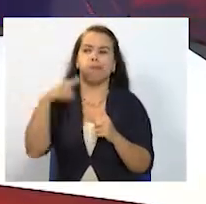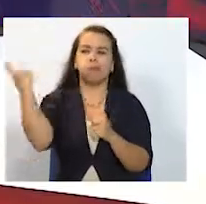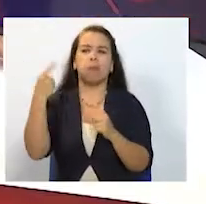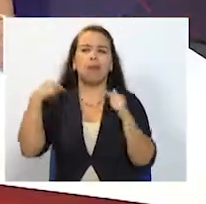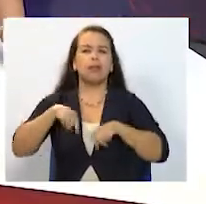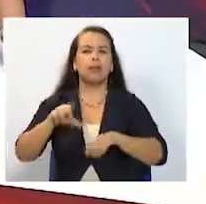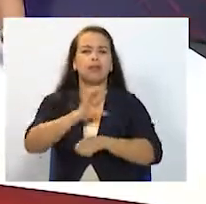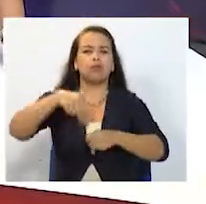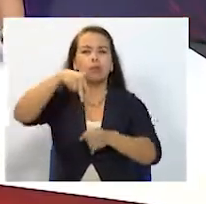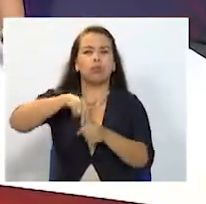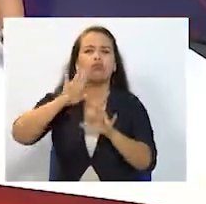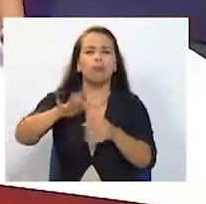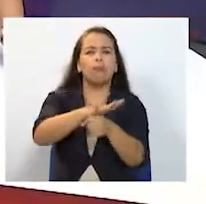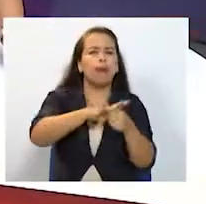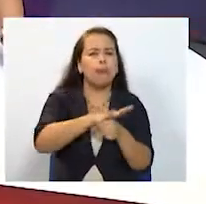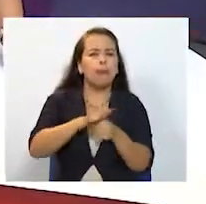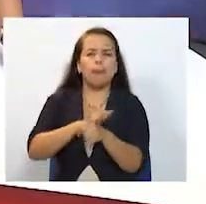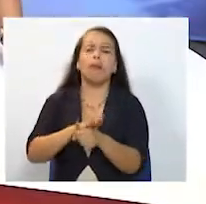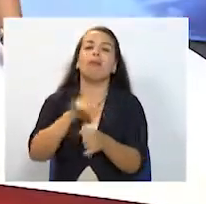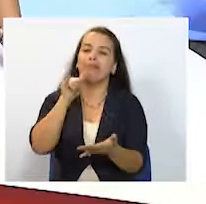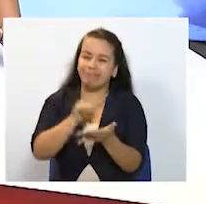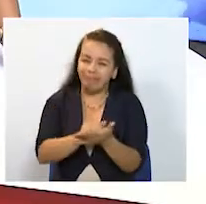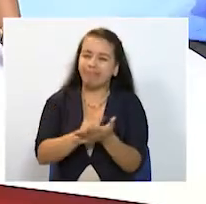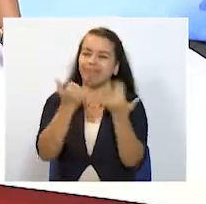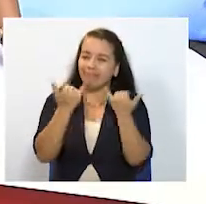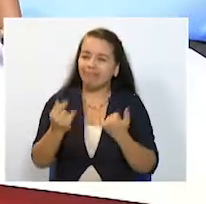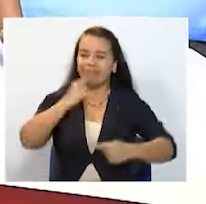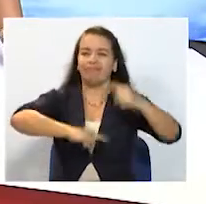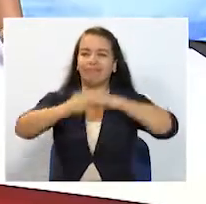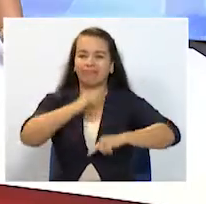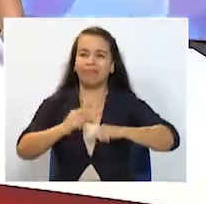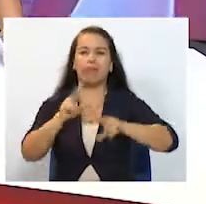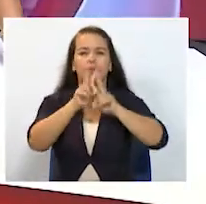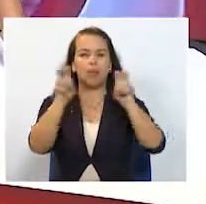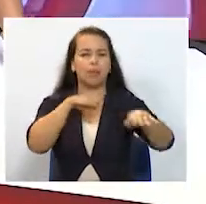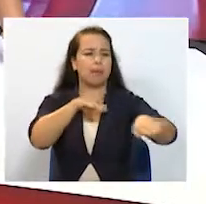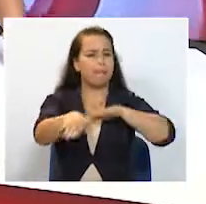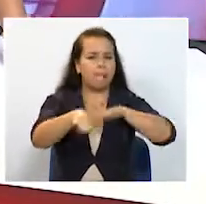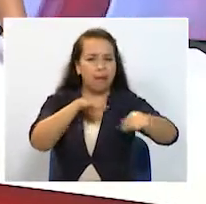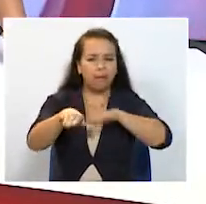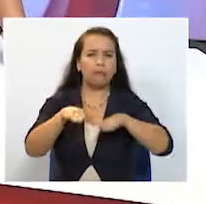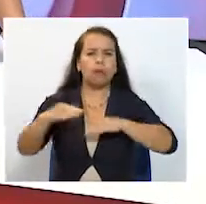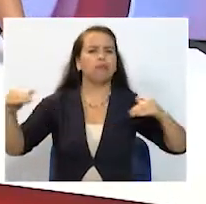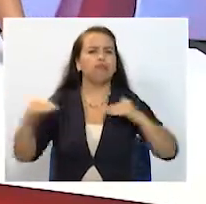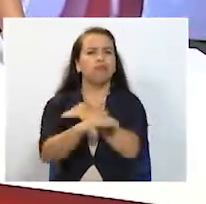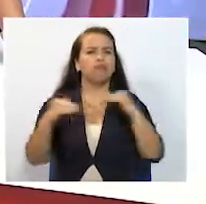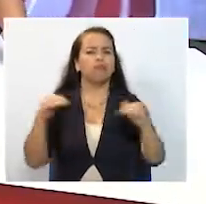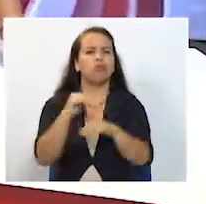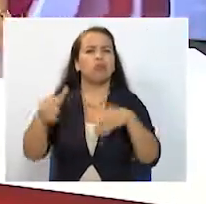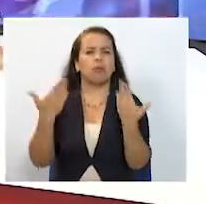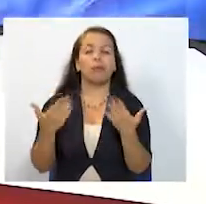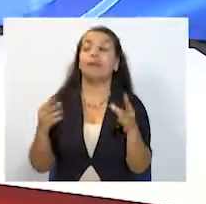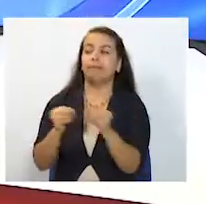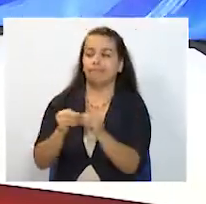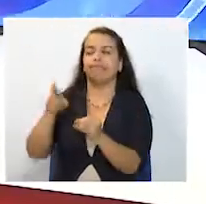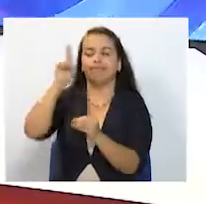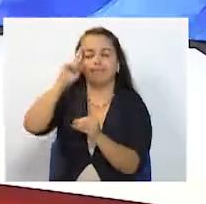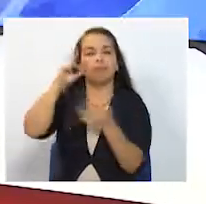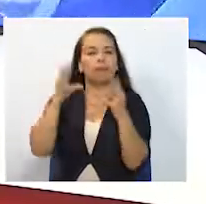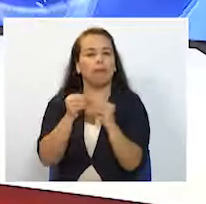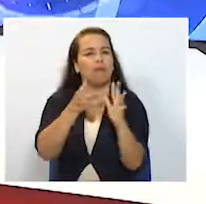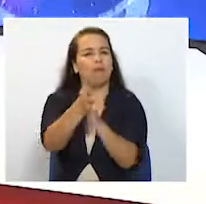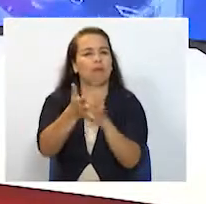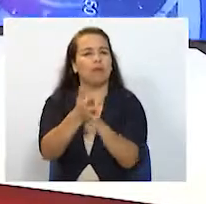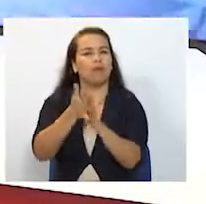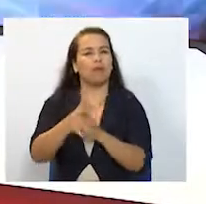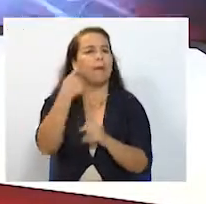los ciudadanos en sus barrios y justamente para esta vez vamos a hablar de todo el tema de pavimentación y de estado de vías Además Daniela, tendremos información también desde